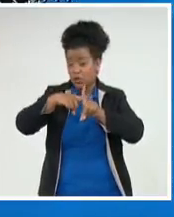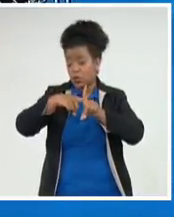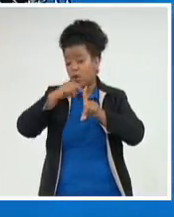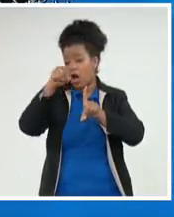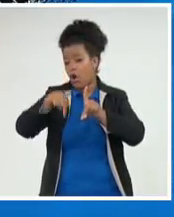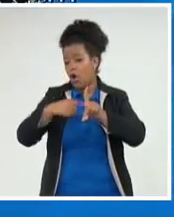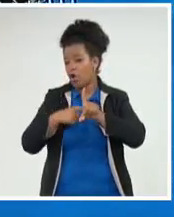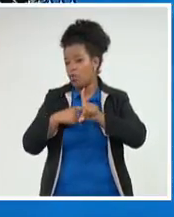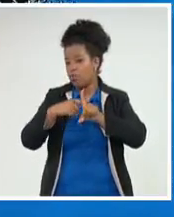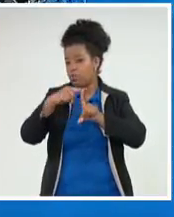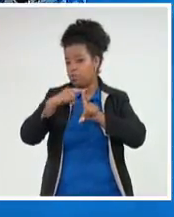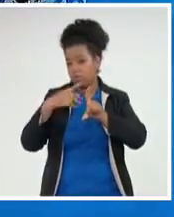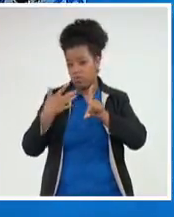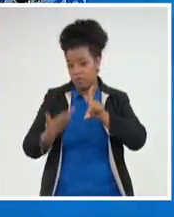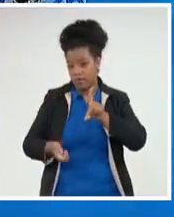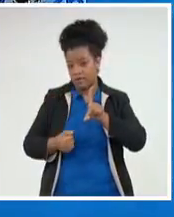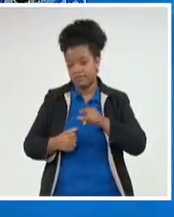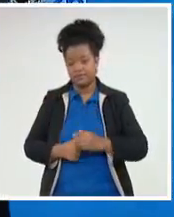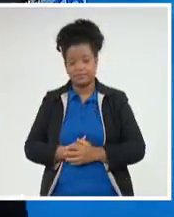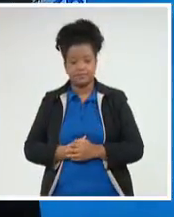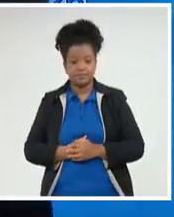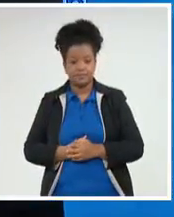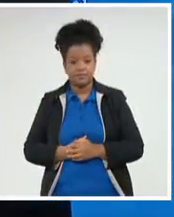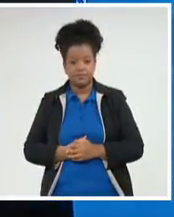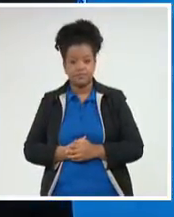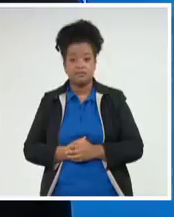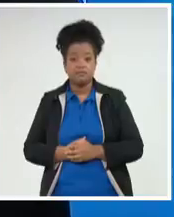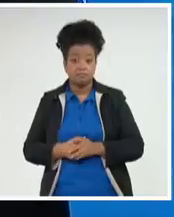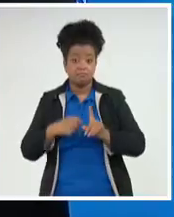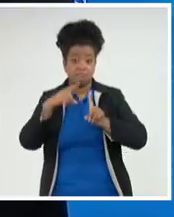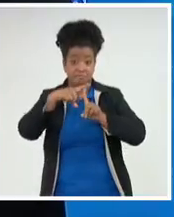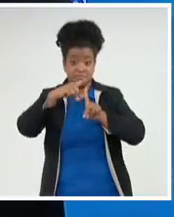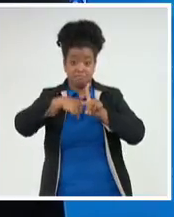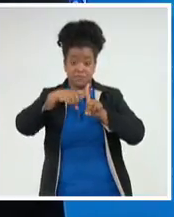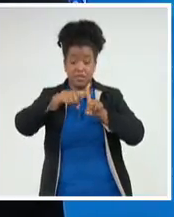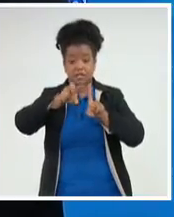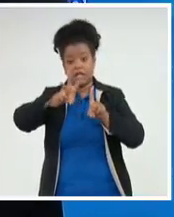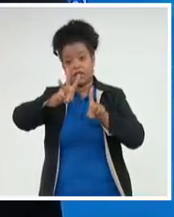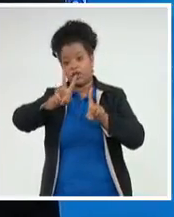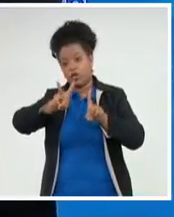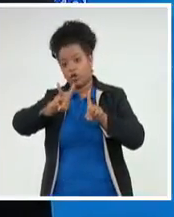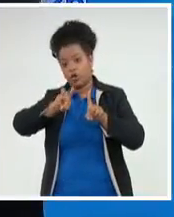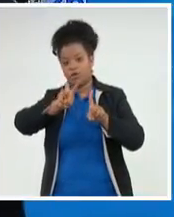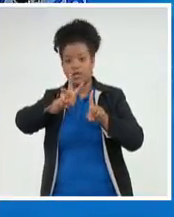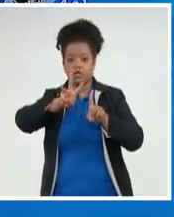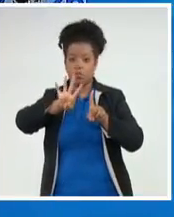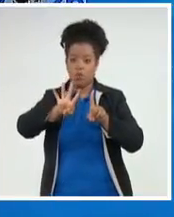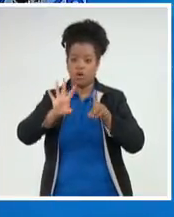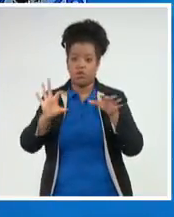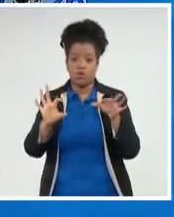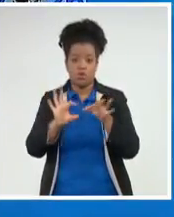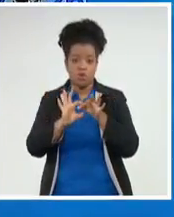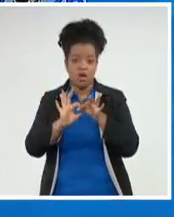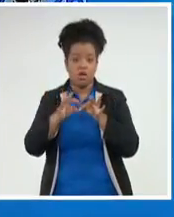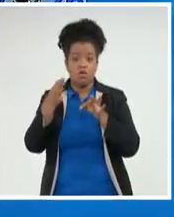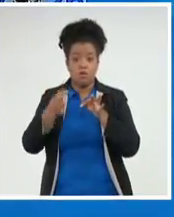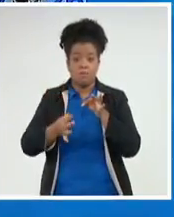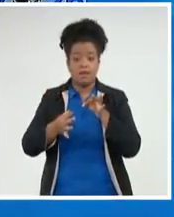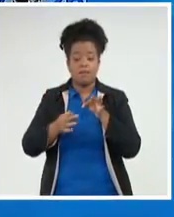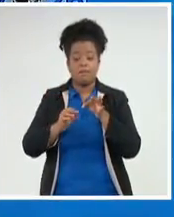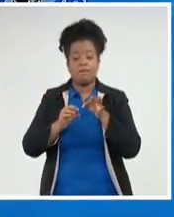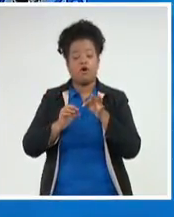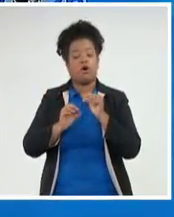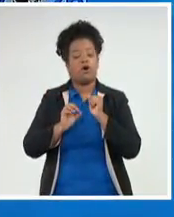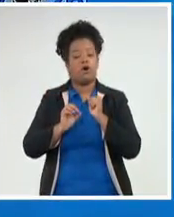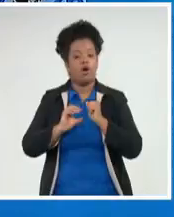con valores desde los 32 hasta los 34 grados Celsius en casi toda la mitad occidental. En